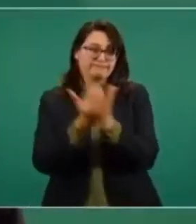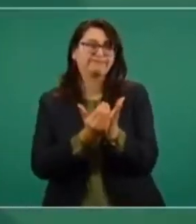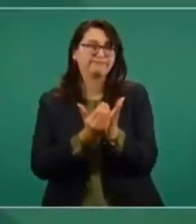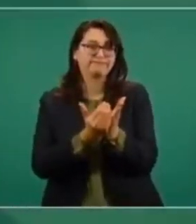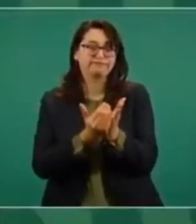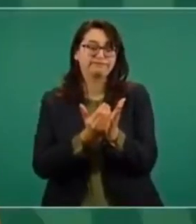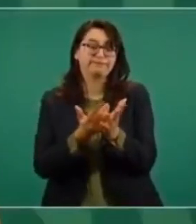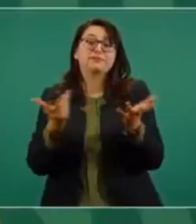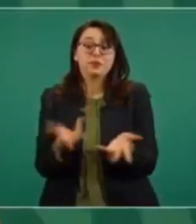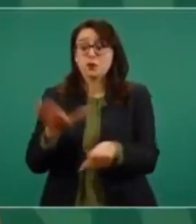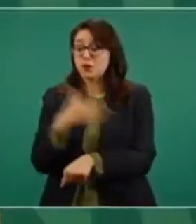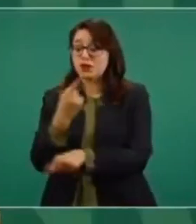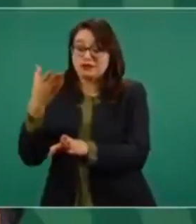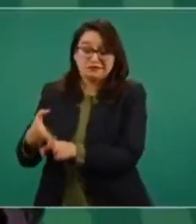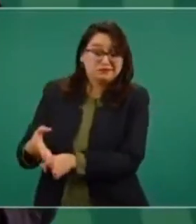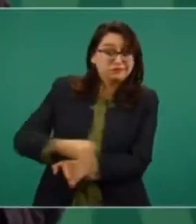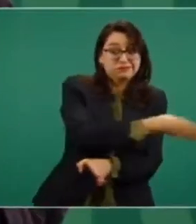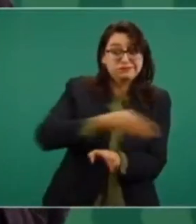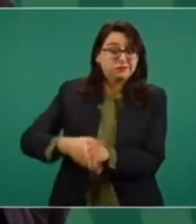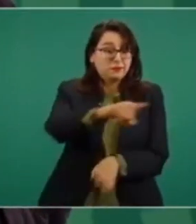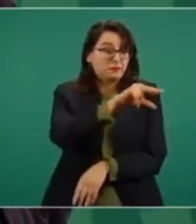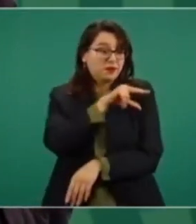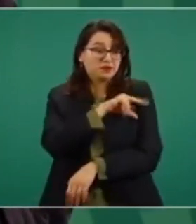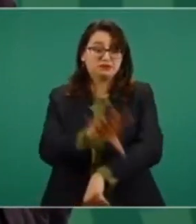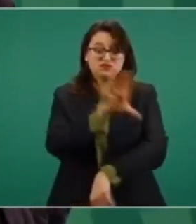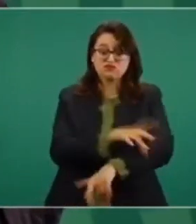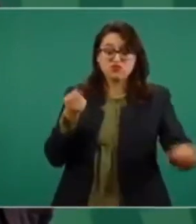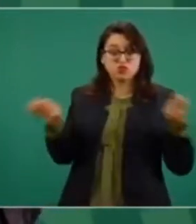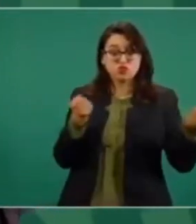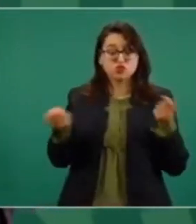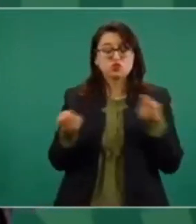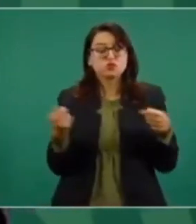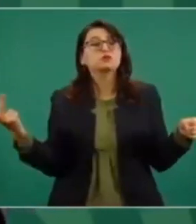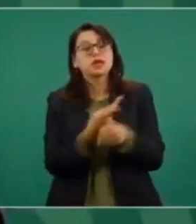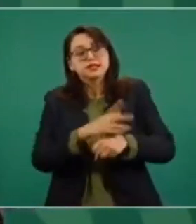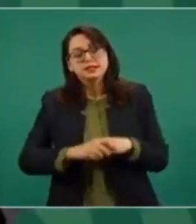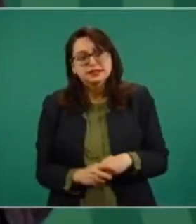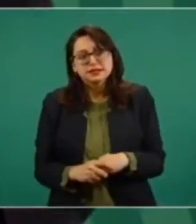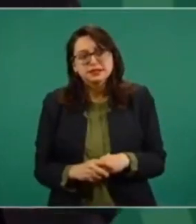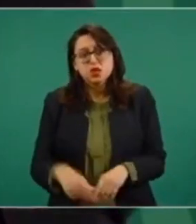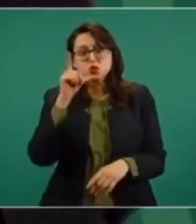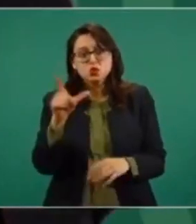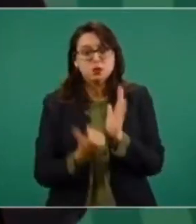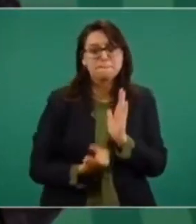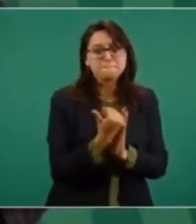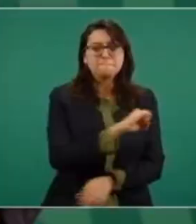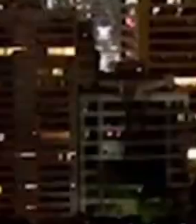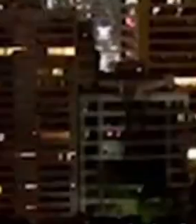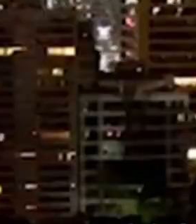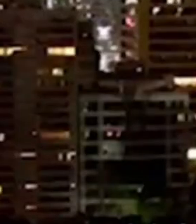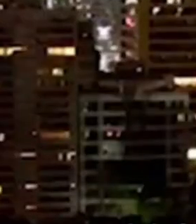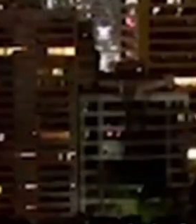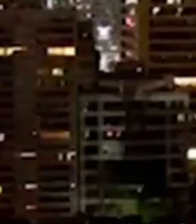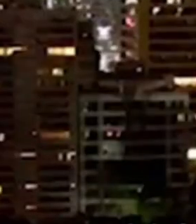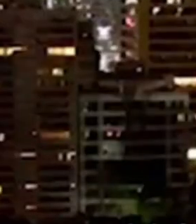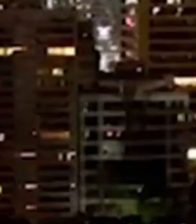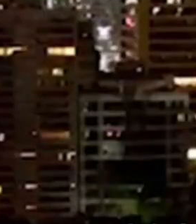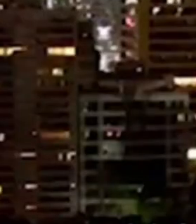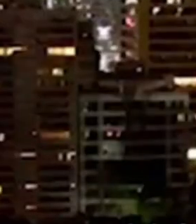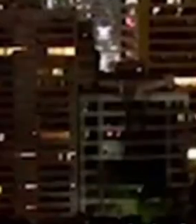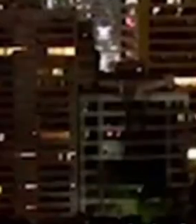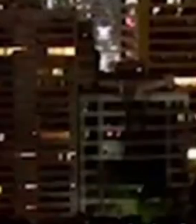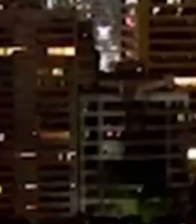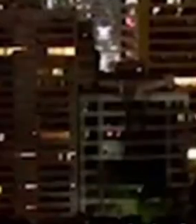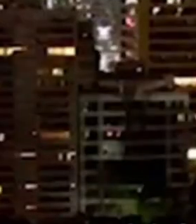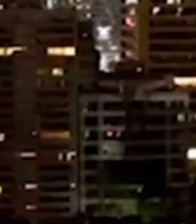en el tiempo que ellos dominaban y manejaron la política eléctrica, los aumentos en el precio de la luz eran constantes, porque no les importaba